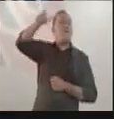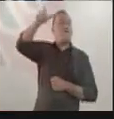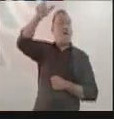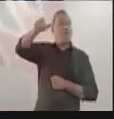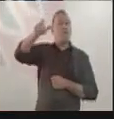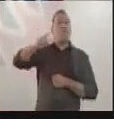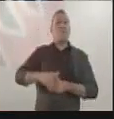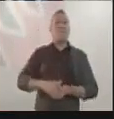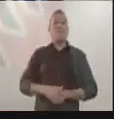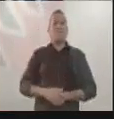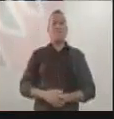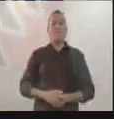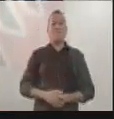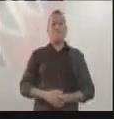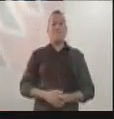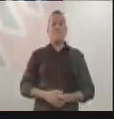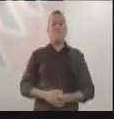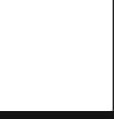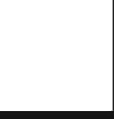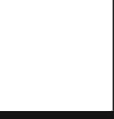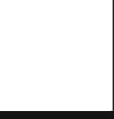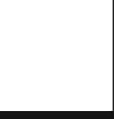al bravo pueblo.